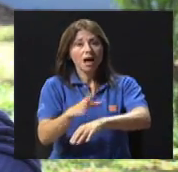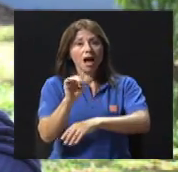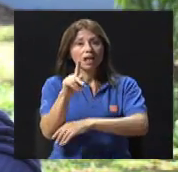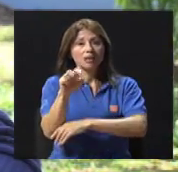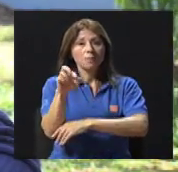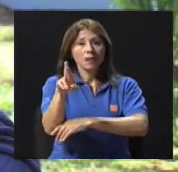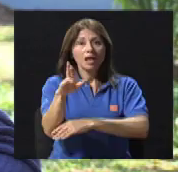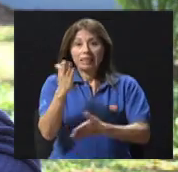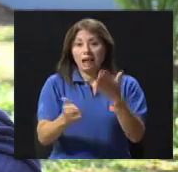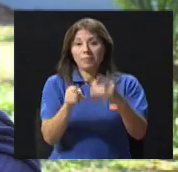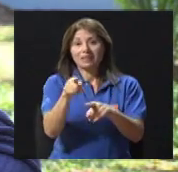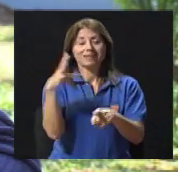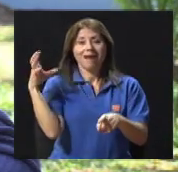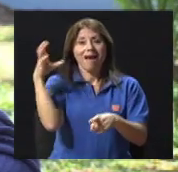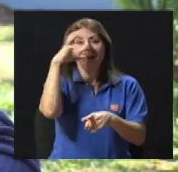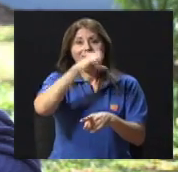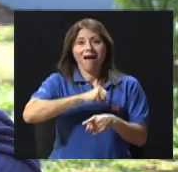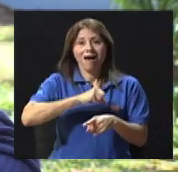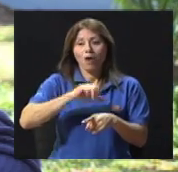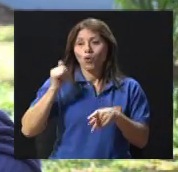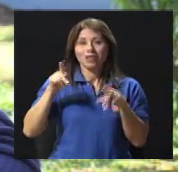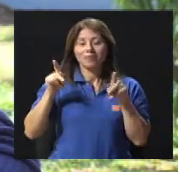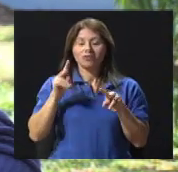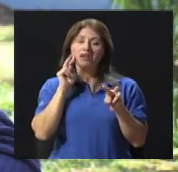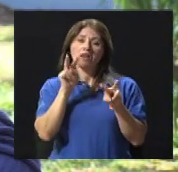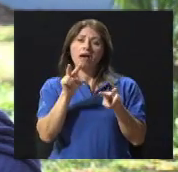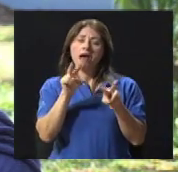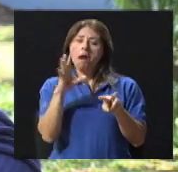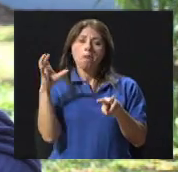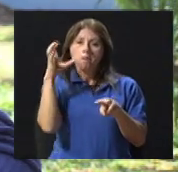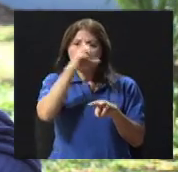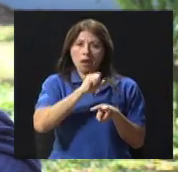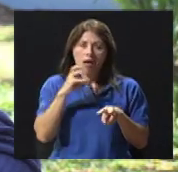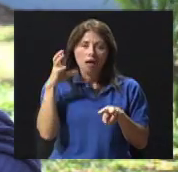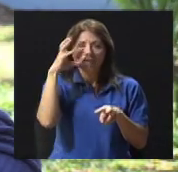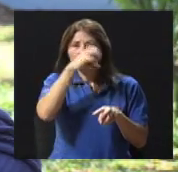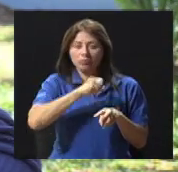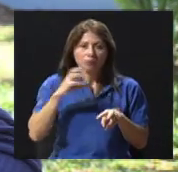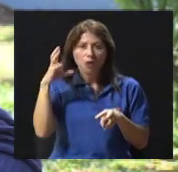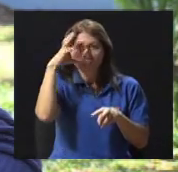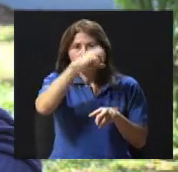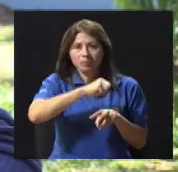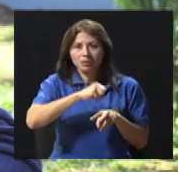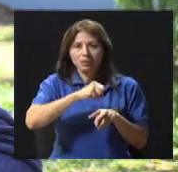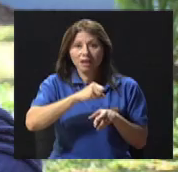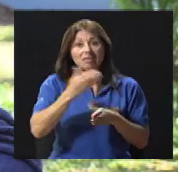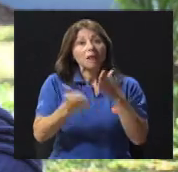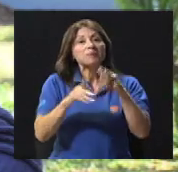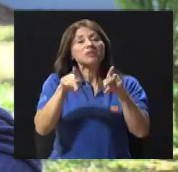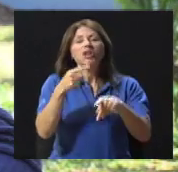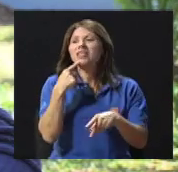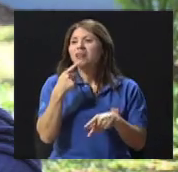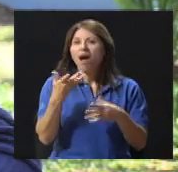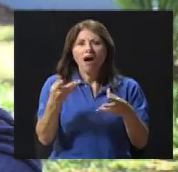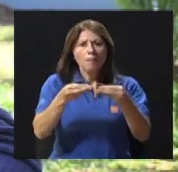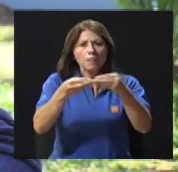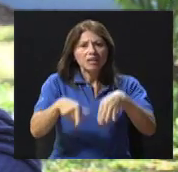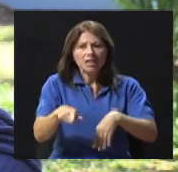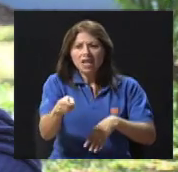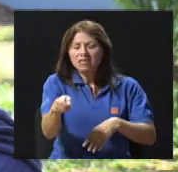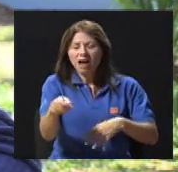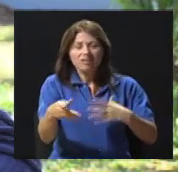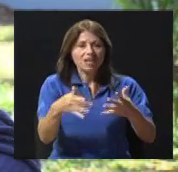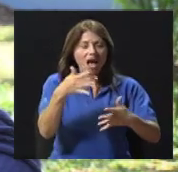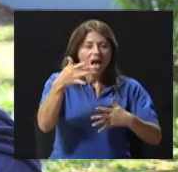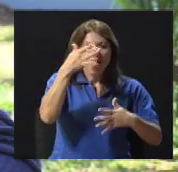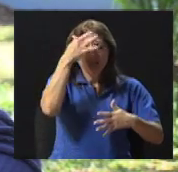para aquellas personas que estaban a su alrededor y que se fue confundiendo como lo decíamos al principio, perdí las llaves, ¿dónde las dejé? ¿Cuál era el nombre que iba a